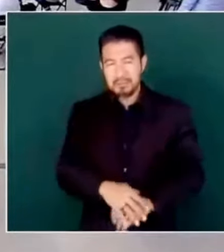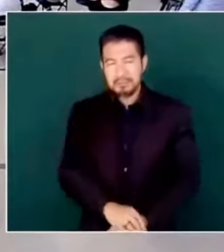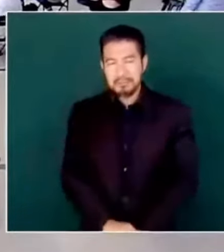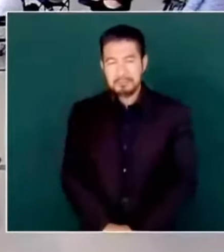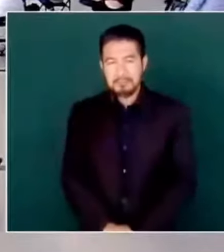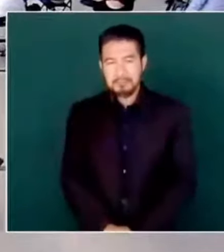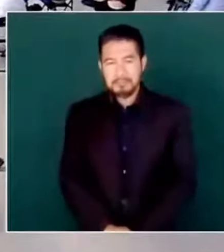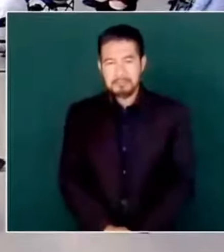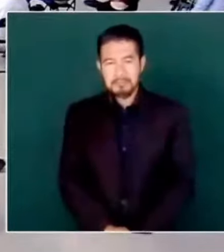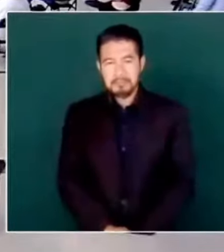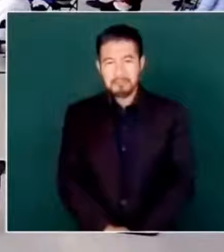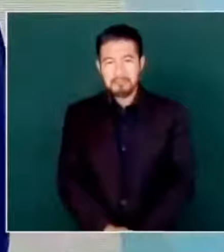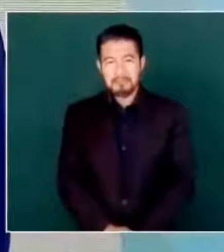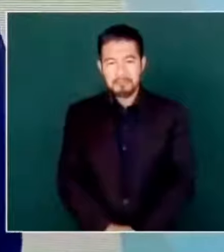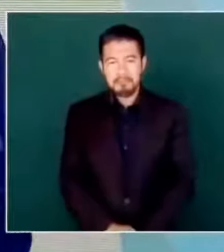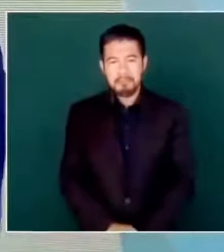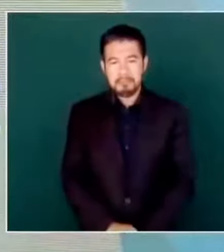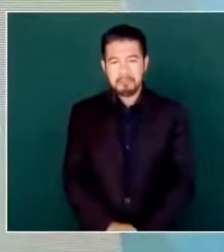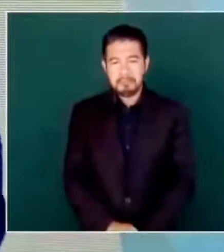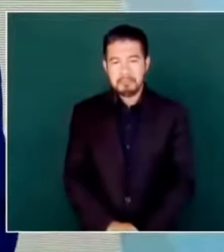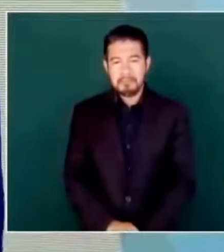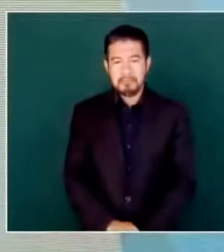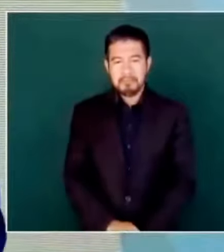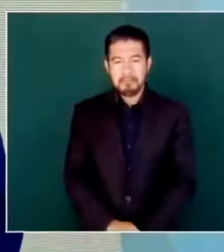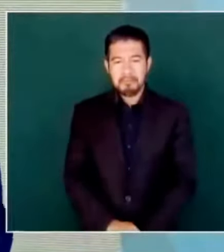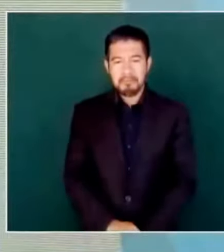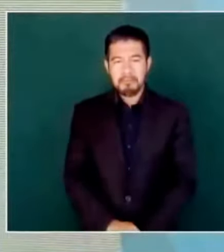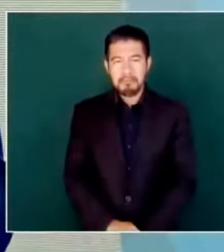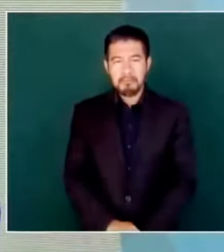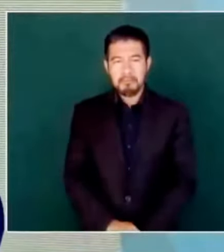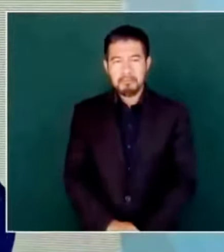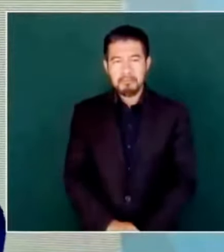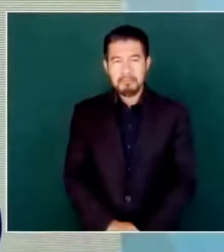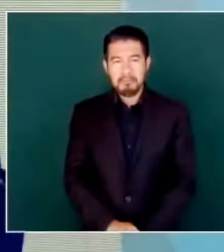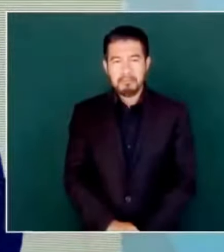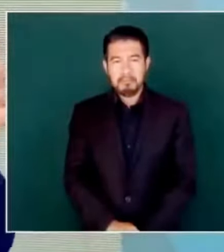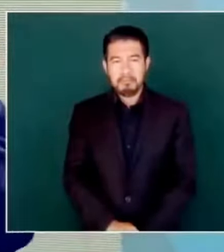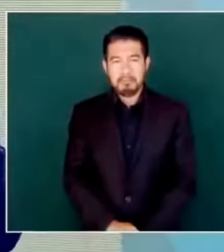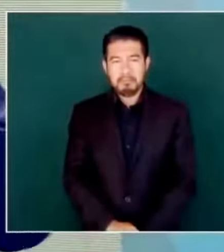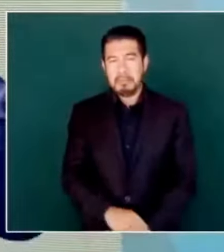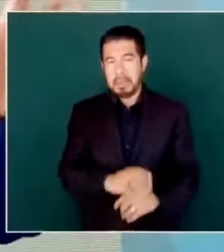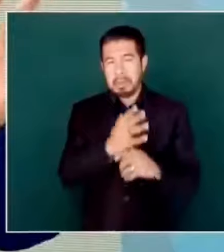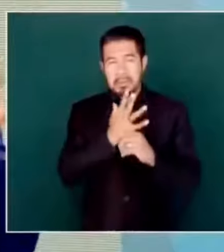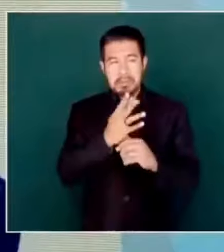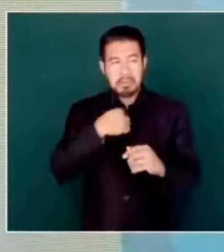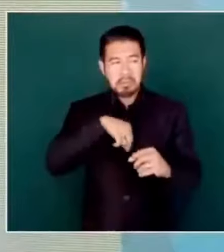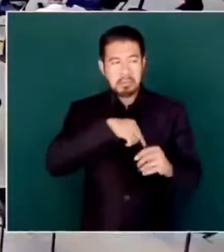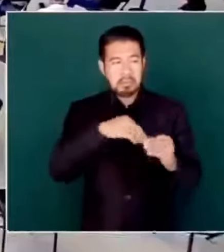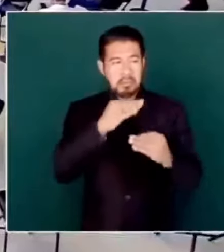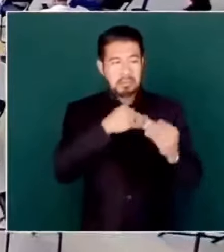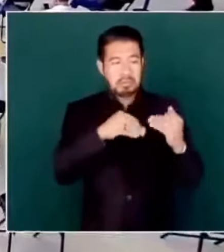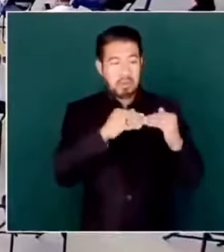O sea, llegan a la conclusión de que todos somos iguales